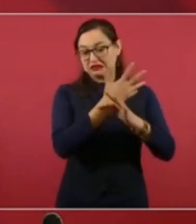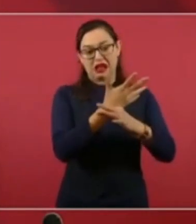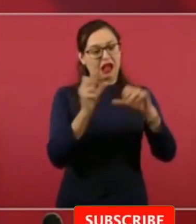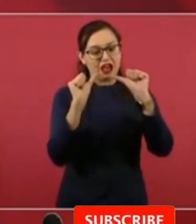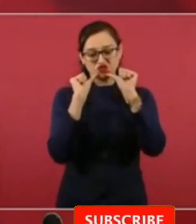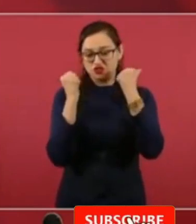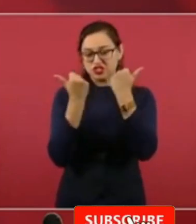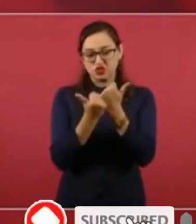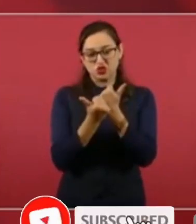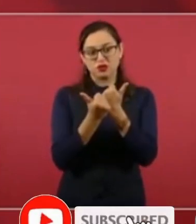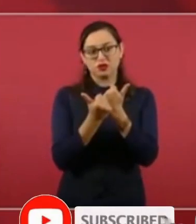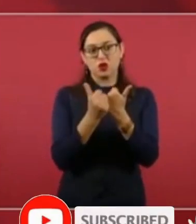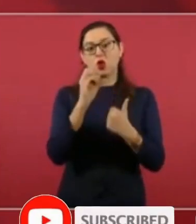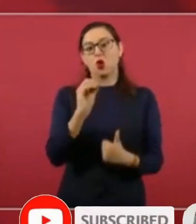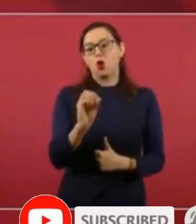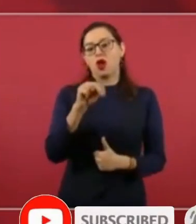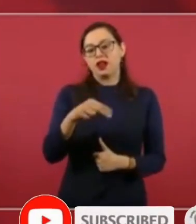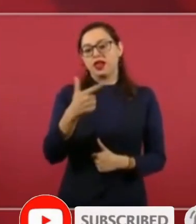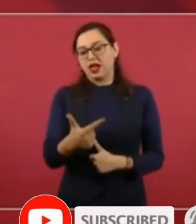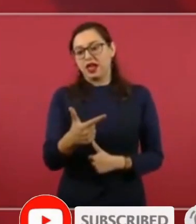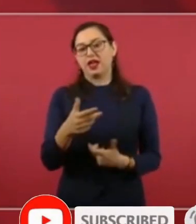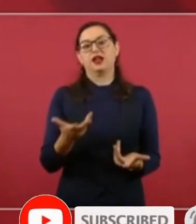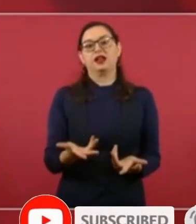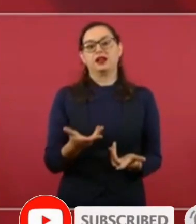gubernamentales entonces lo poco que envían